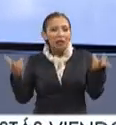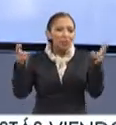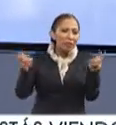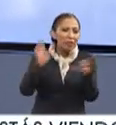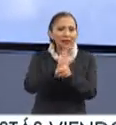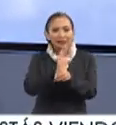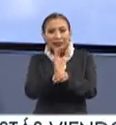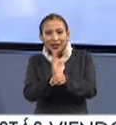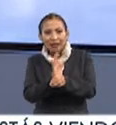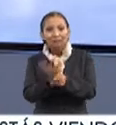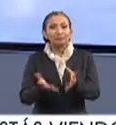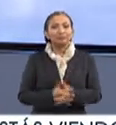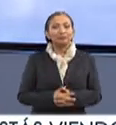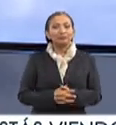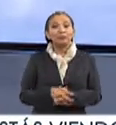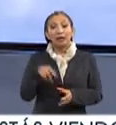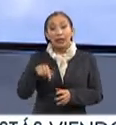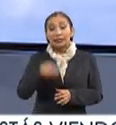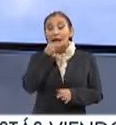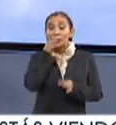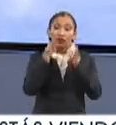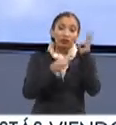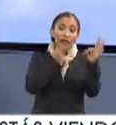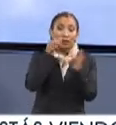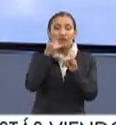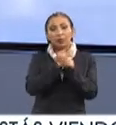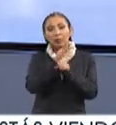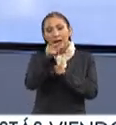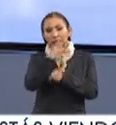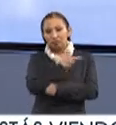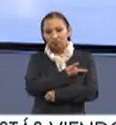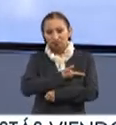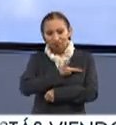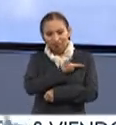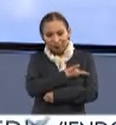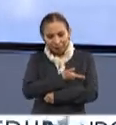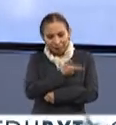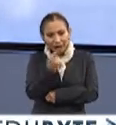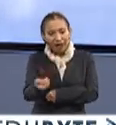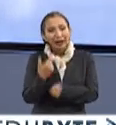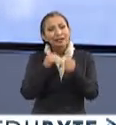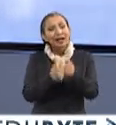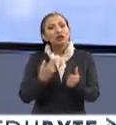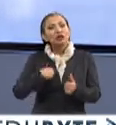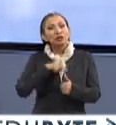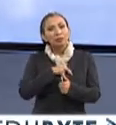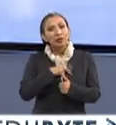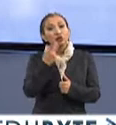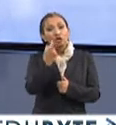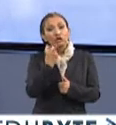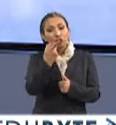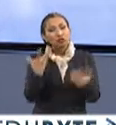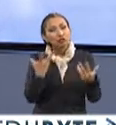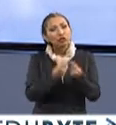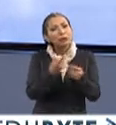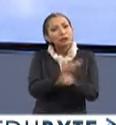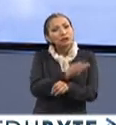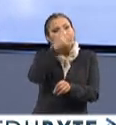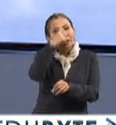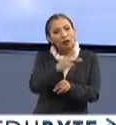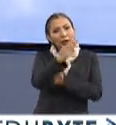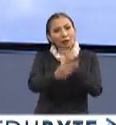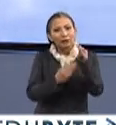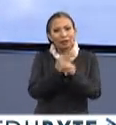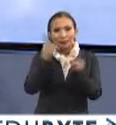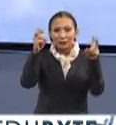tema cinematográfico y estas noticias y esta información que a usted le gusta. Así es que quédese, vamos a tomarle juntos el pulso